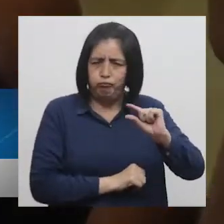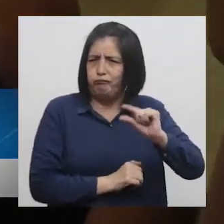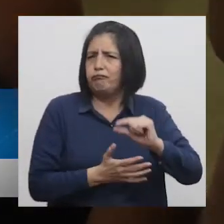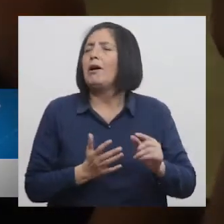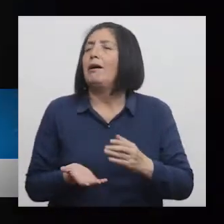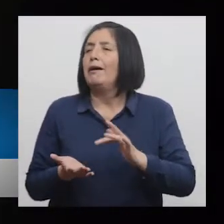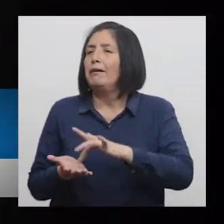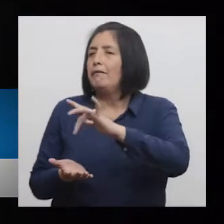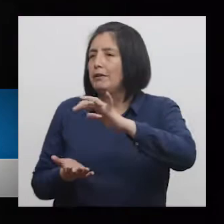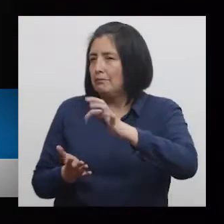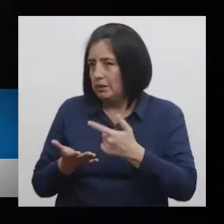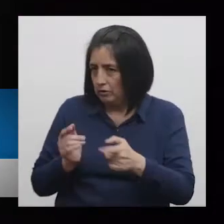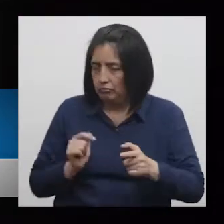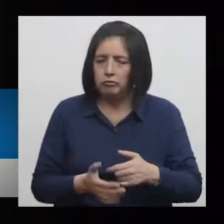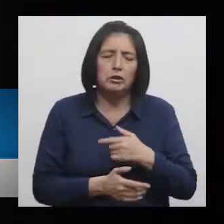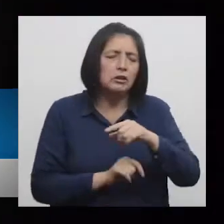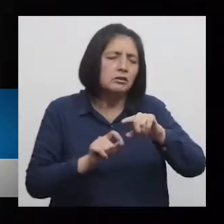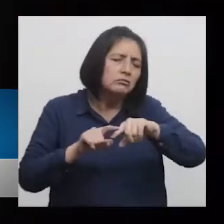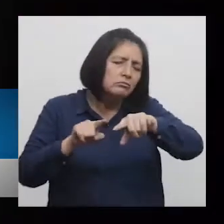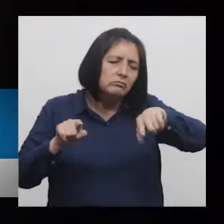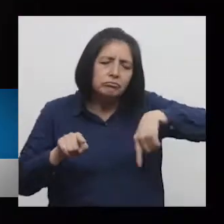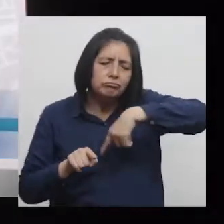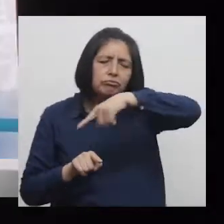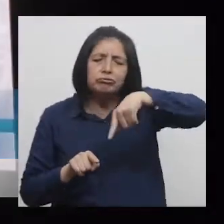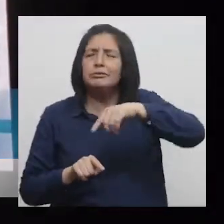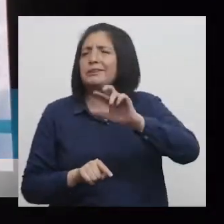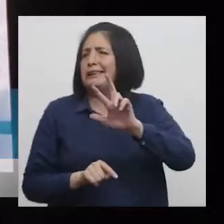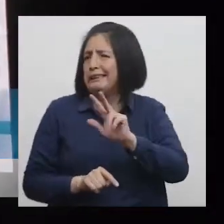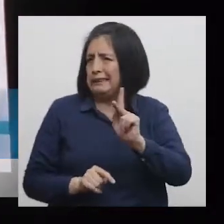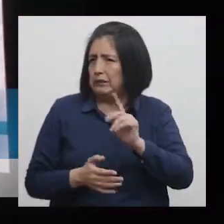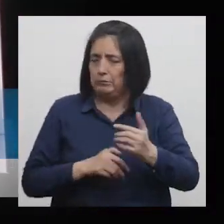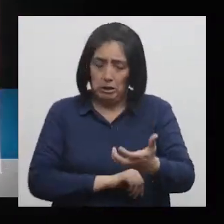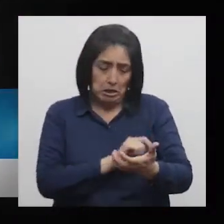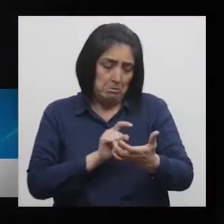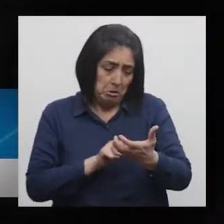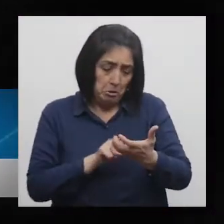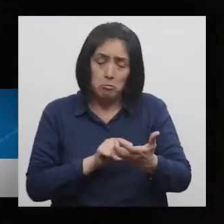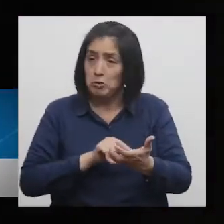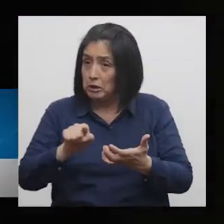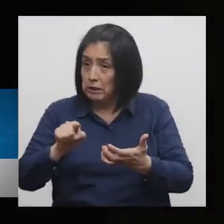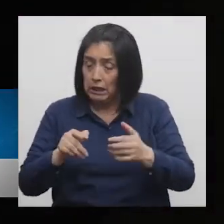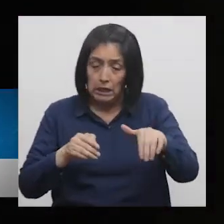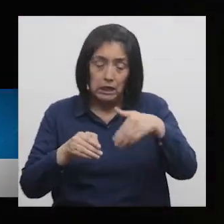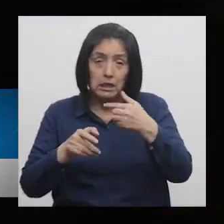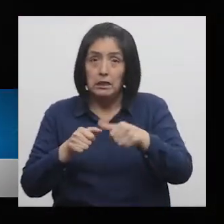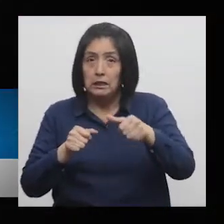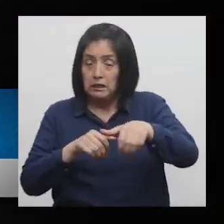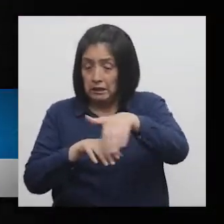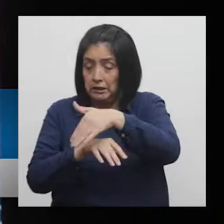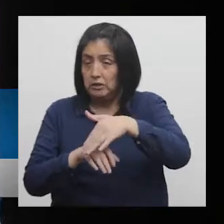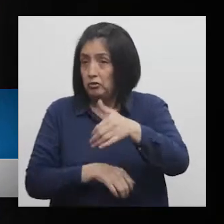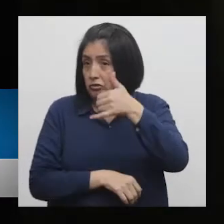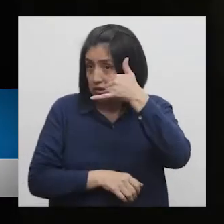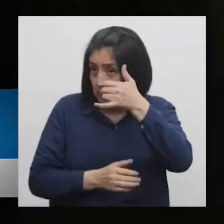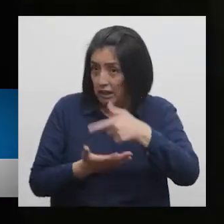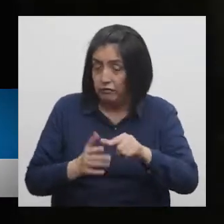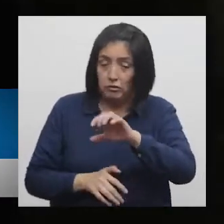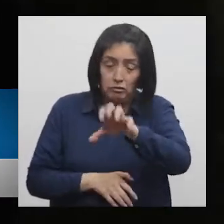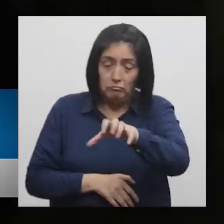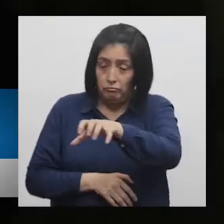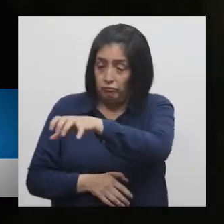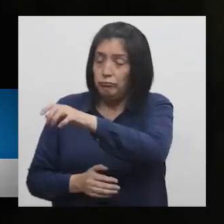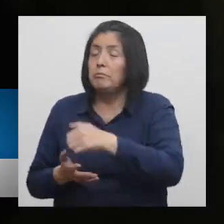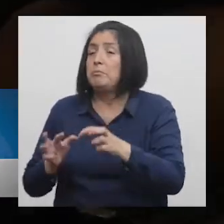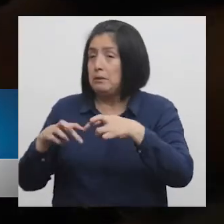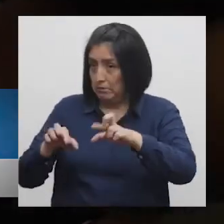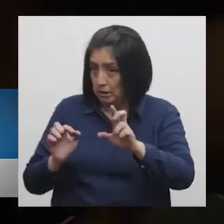En farmacias y boticas que se encuentran en un perímetro de 3 kilómetros El aplicativo muestra la dirección y el teléfono De estos establecimientos farmacéuticos